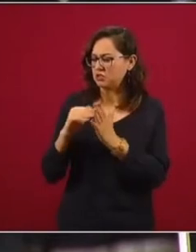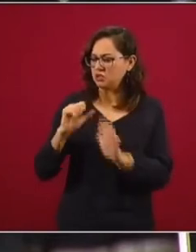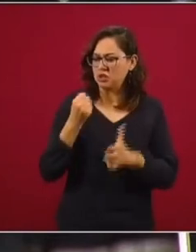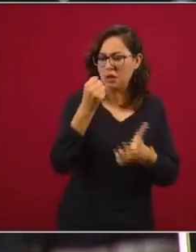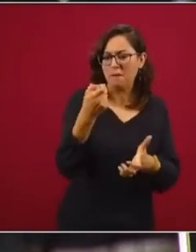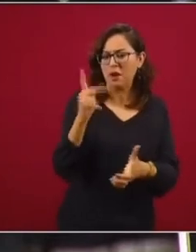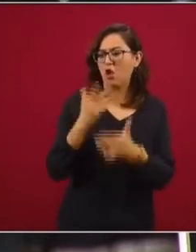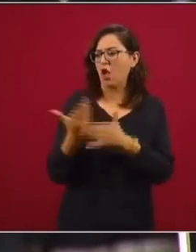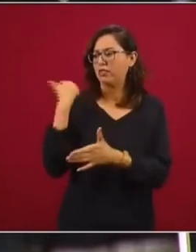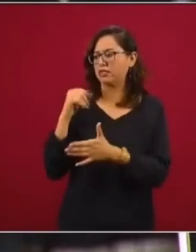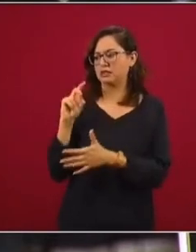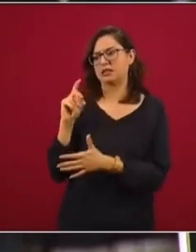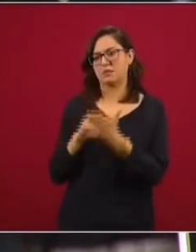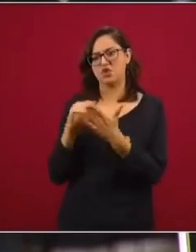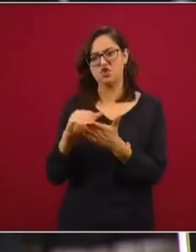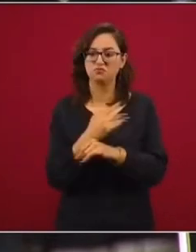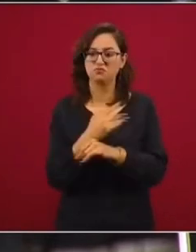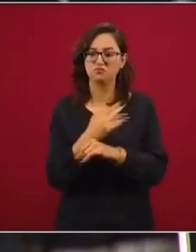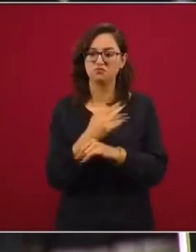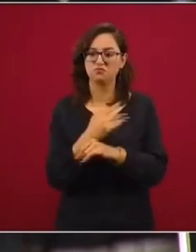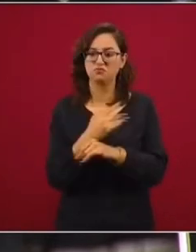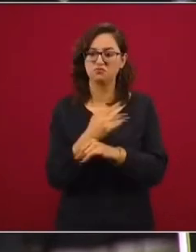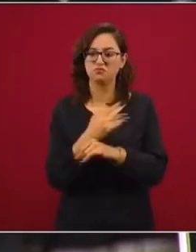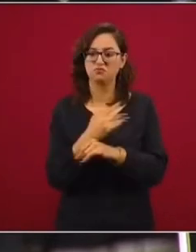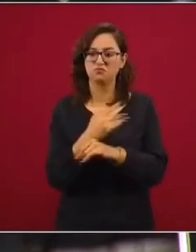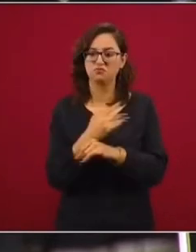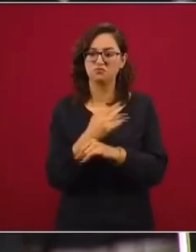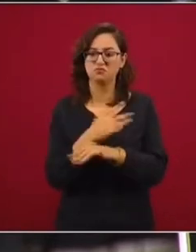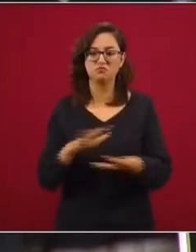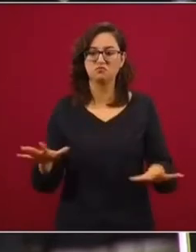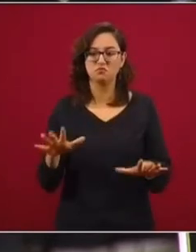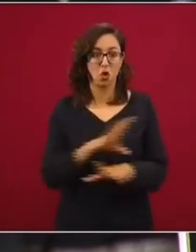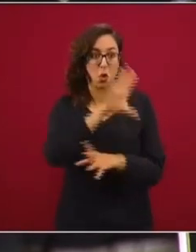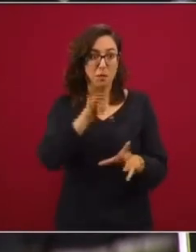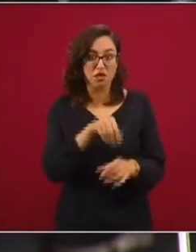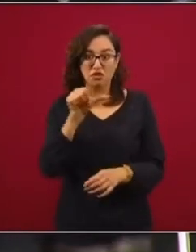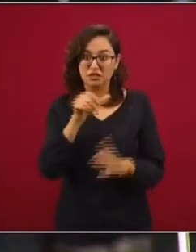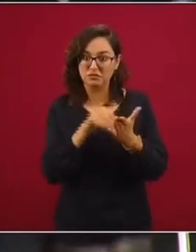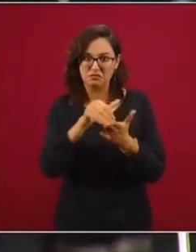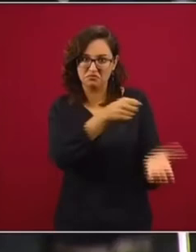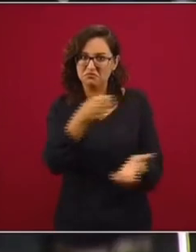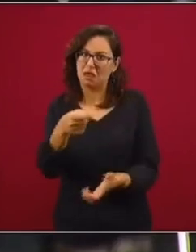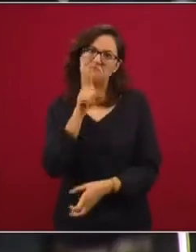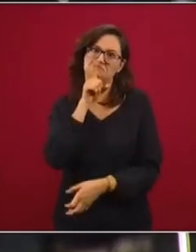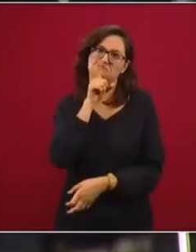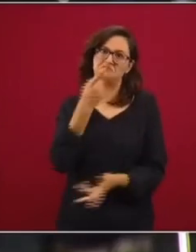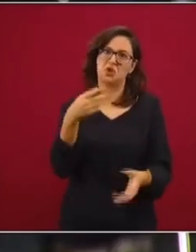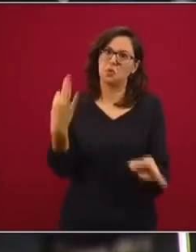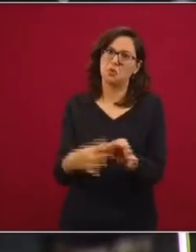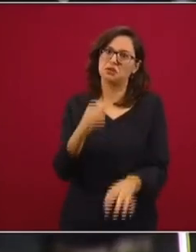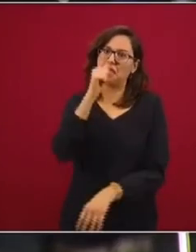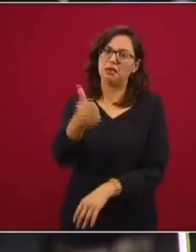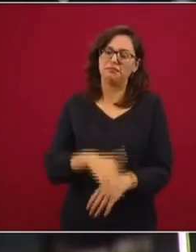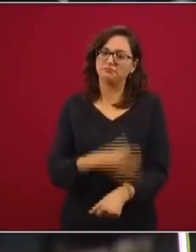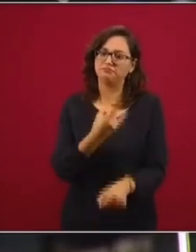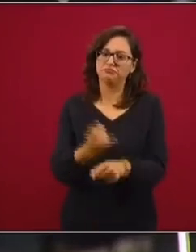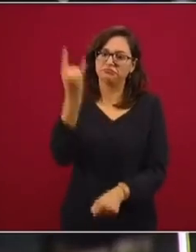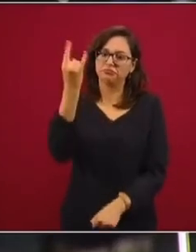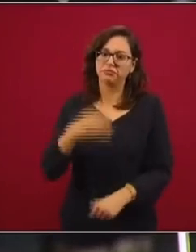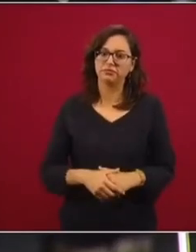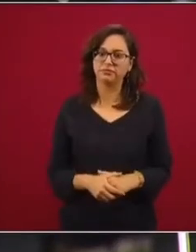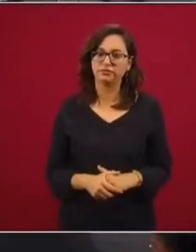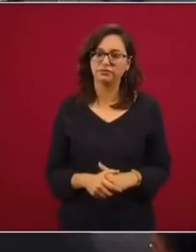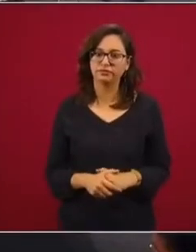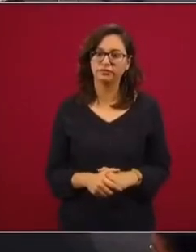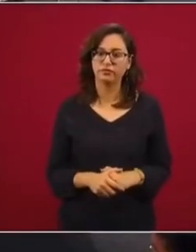originalmente era de 30, o sea, del doble, y pues ellas tienen información de que no se los van a dar completo, entonces no se está cumpliendo esta disposición de garantizar el